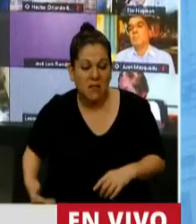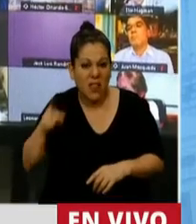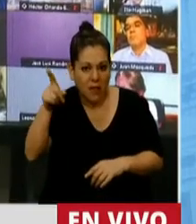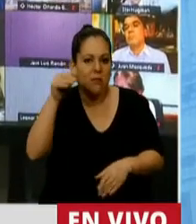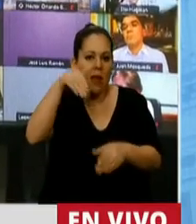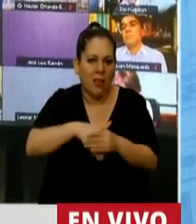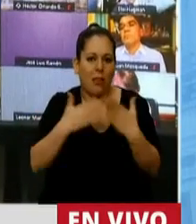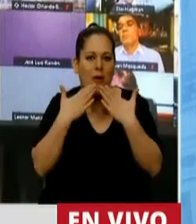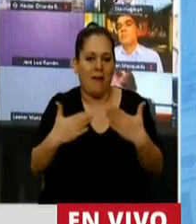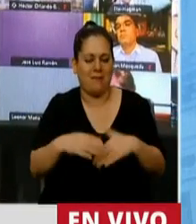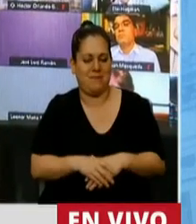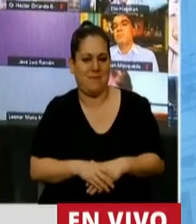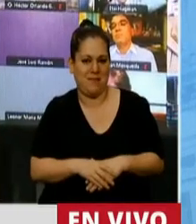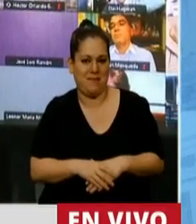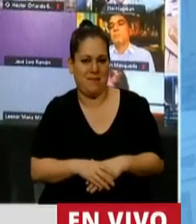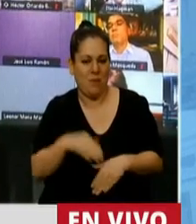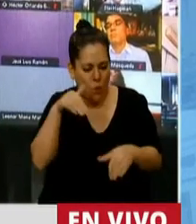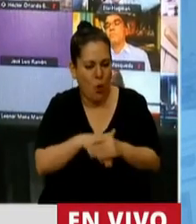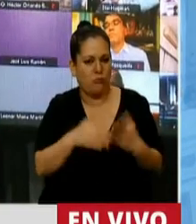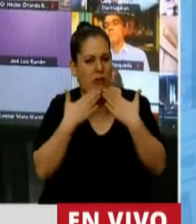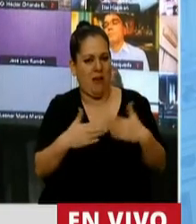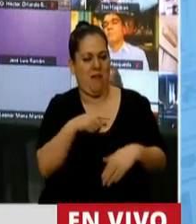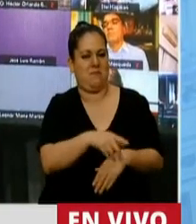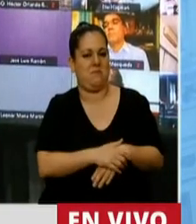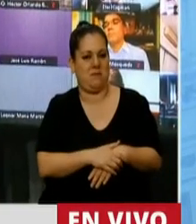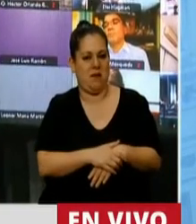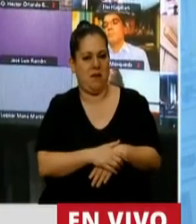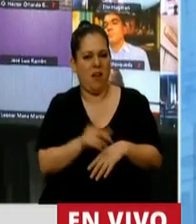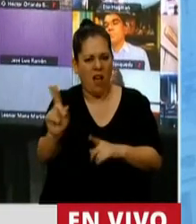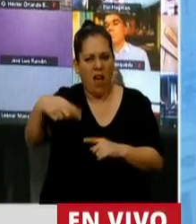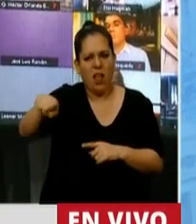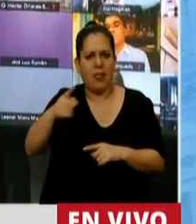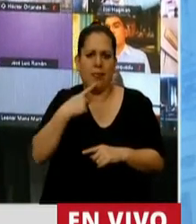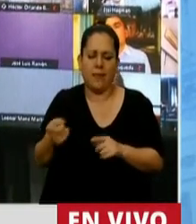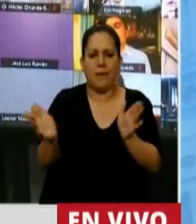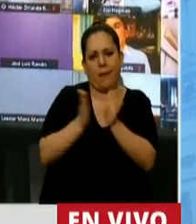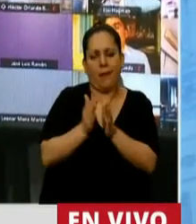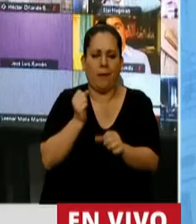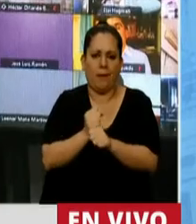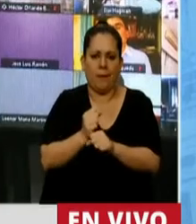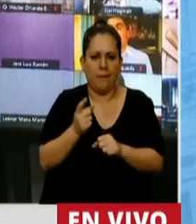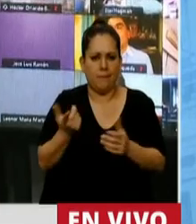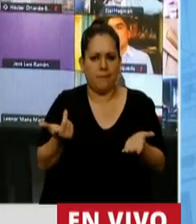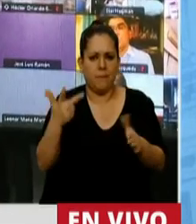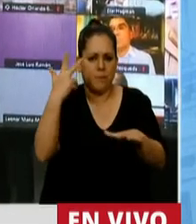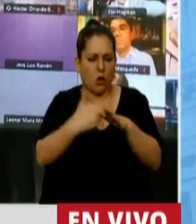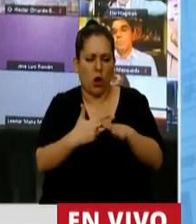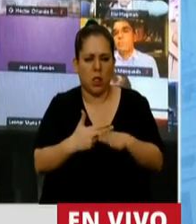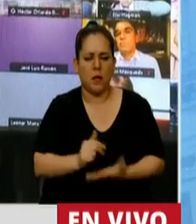y se descalifica a aquellos que forman parte de